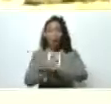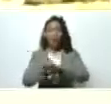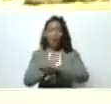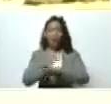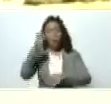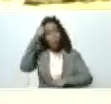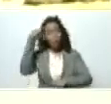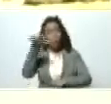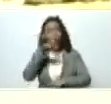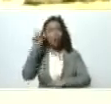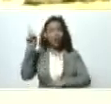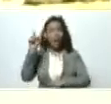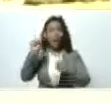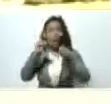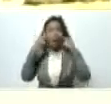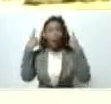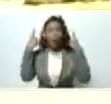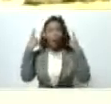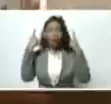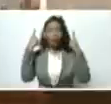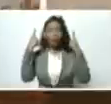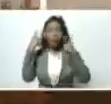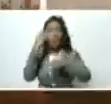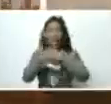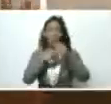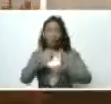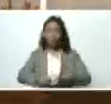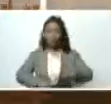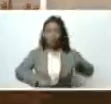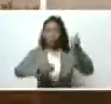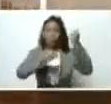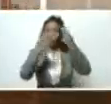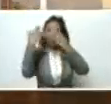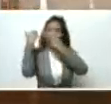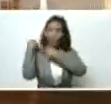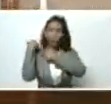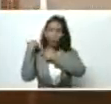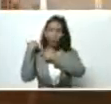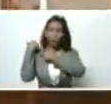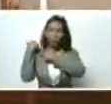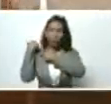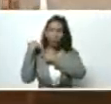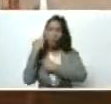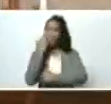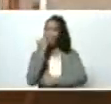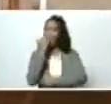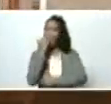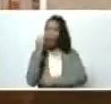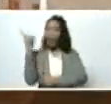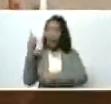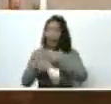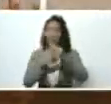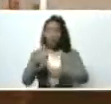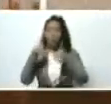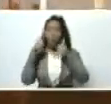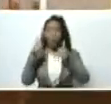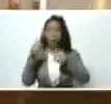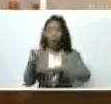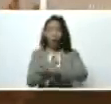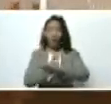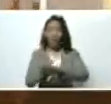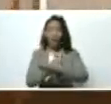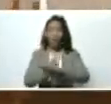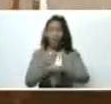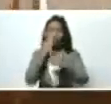del pueblo de La Guaira, tomó la batuta del general García Carneiro y lo está haciendo muy bien, el gobernador